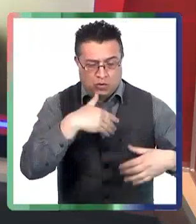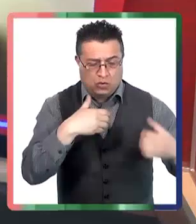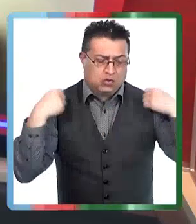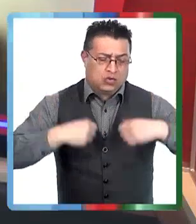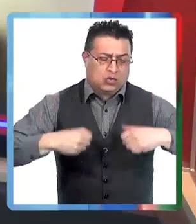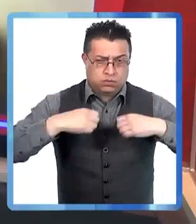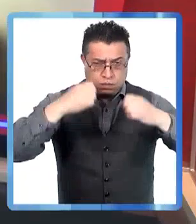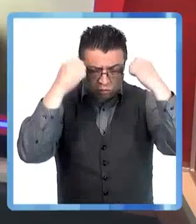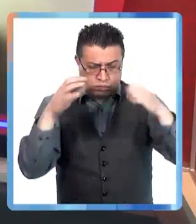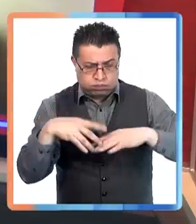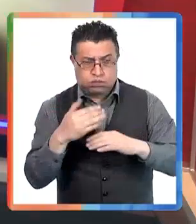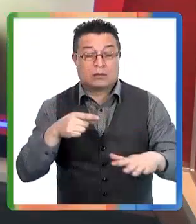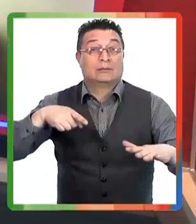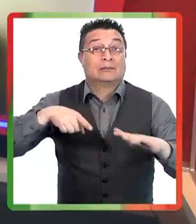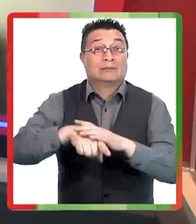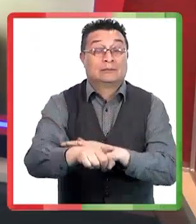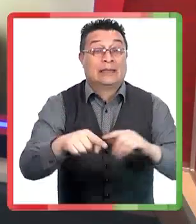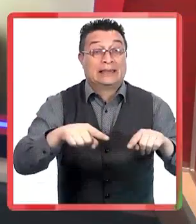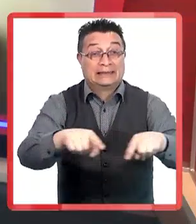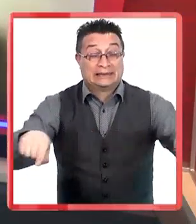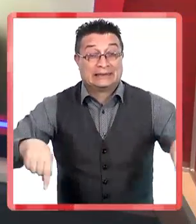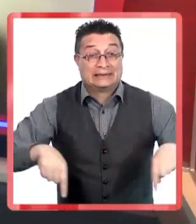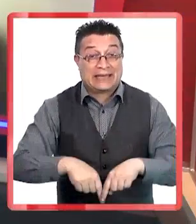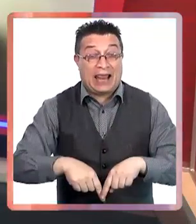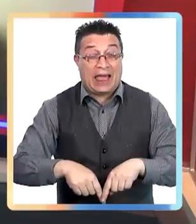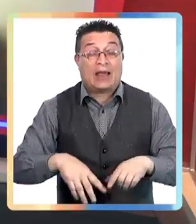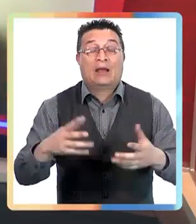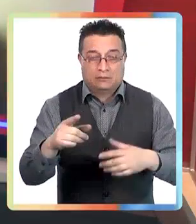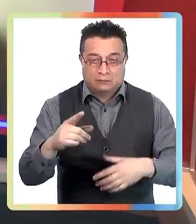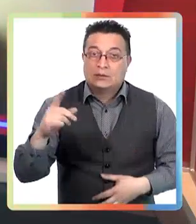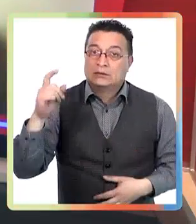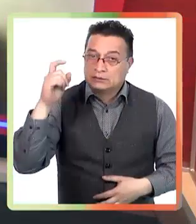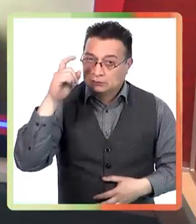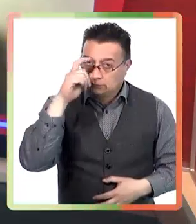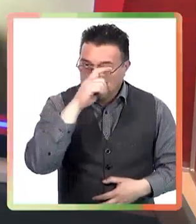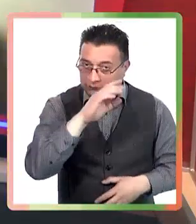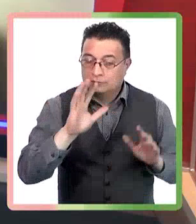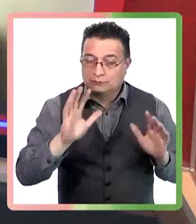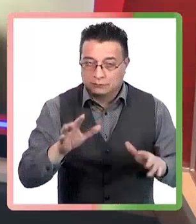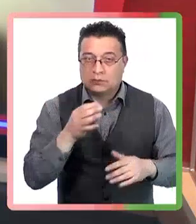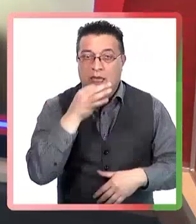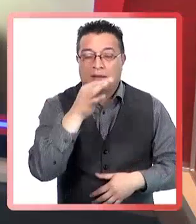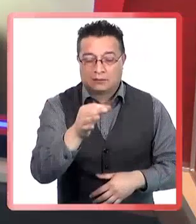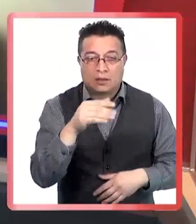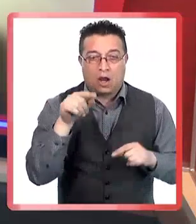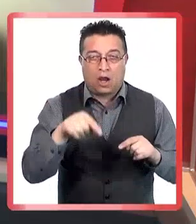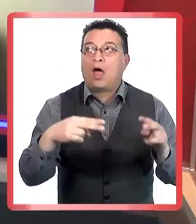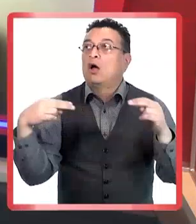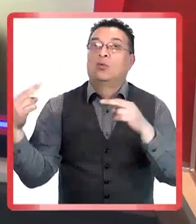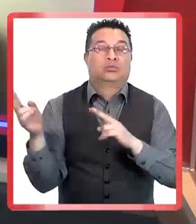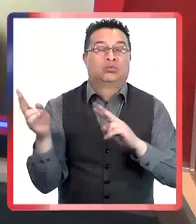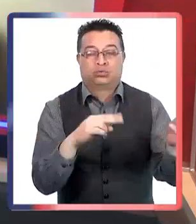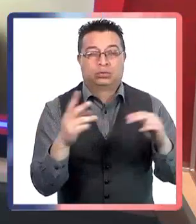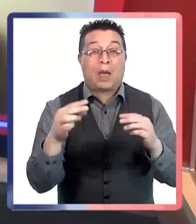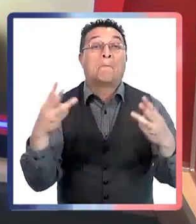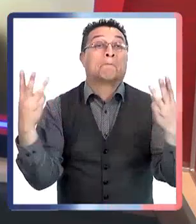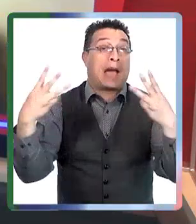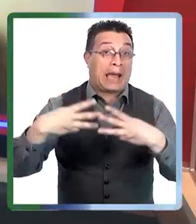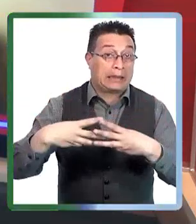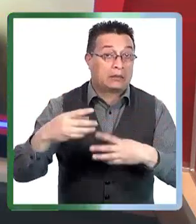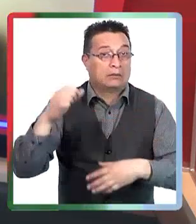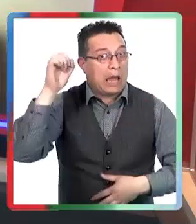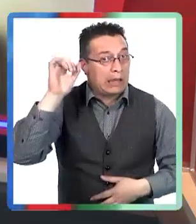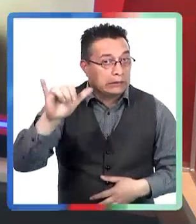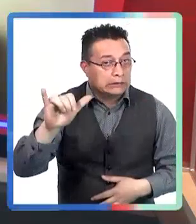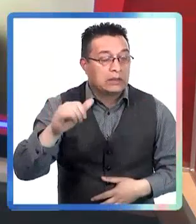Los abrigamos un montón, llegamos a la sala y es bien difícil, doctora, bien difícil decir vamos a ventilar la sala en Magallanes,